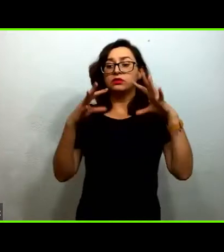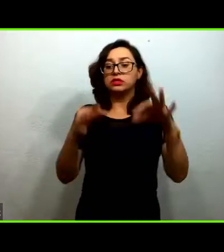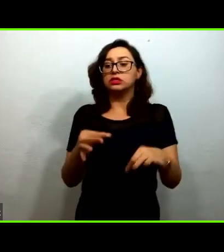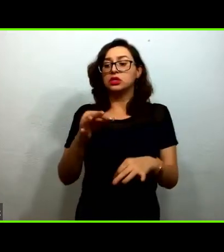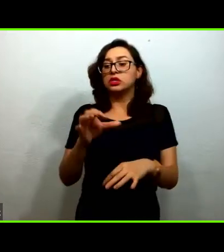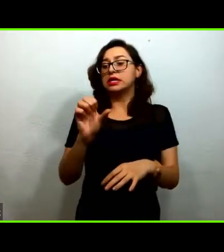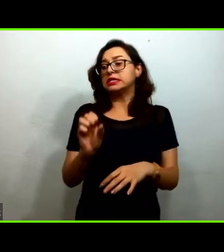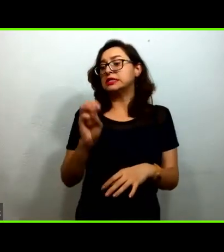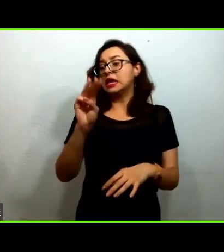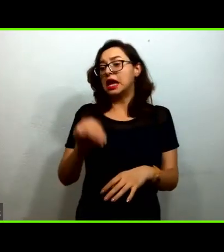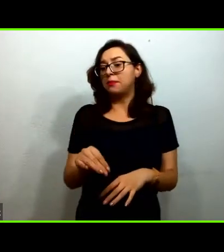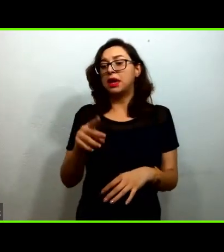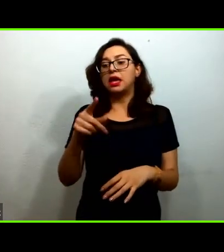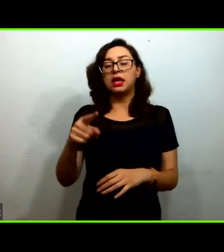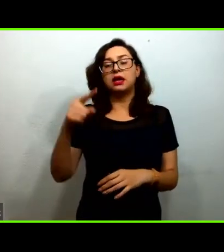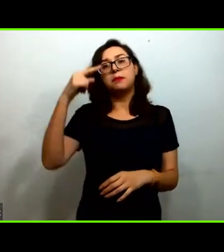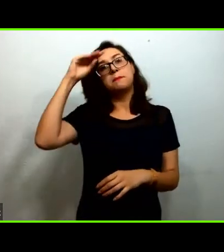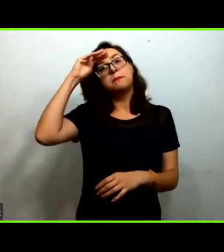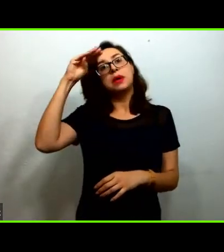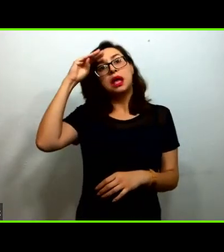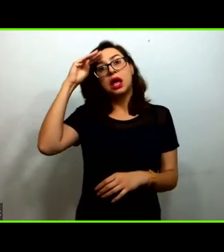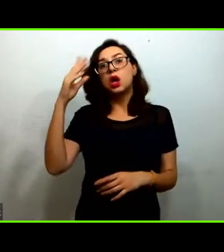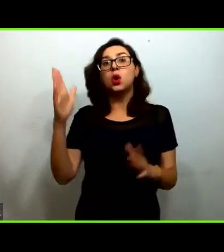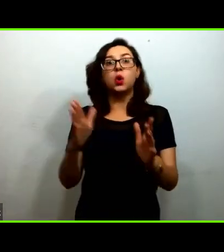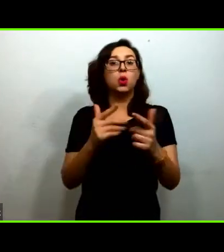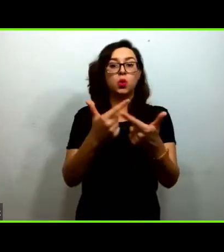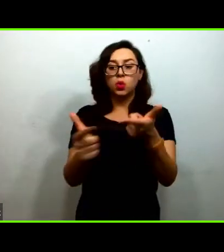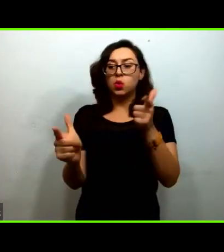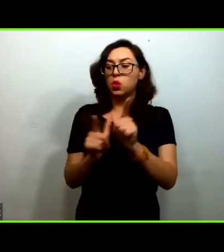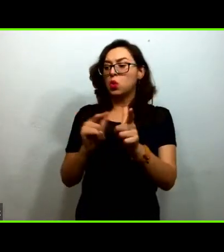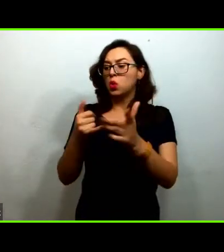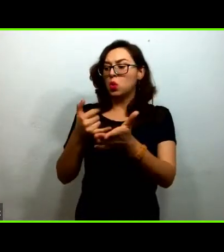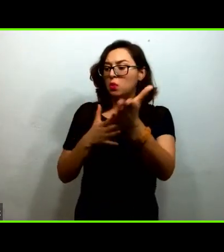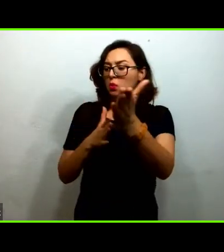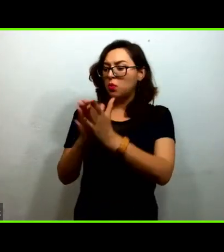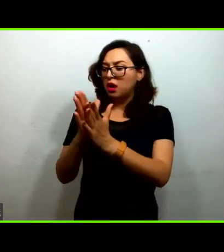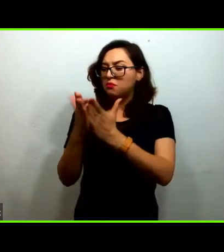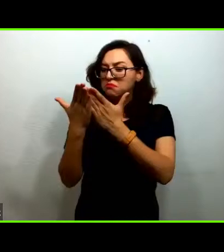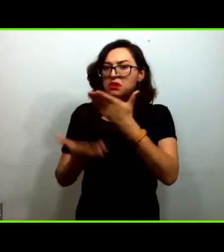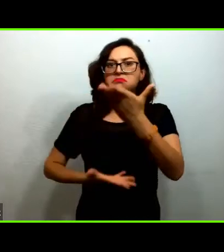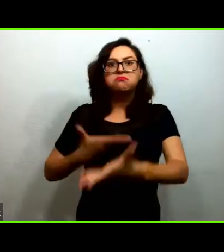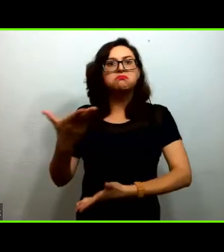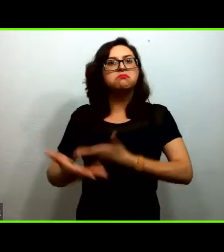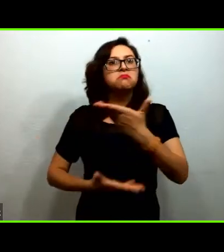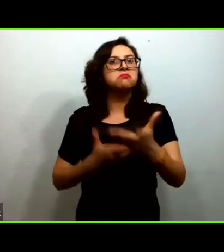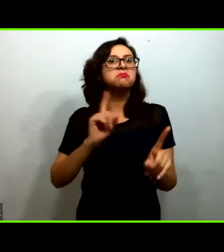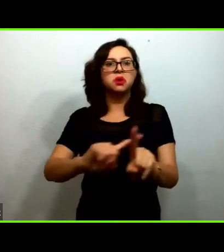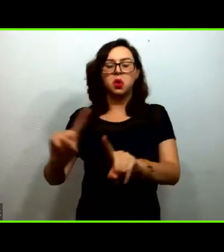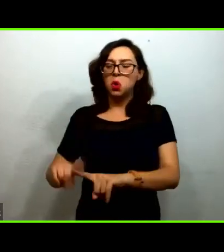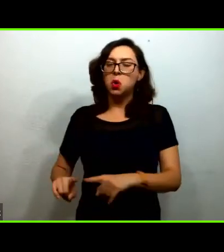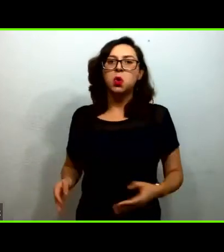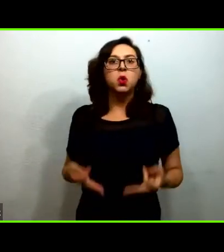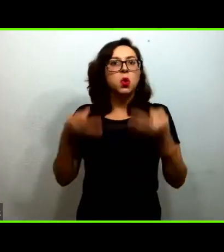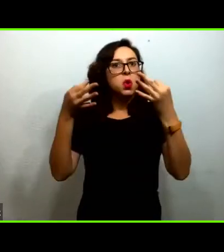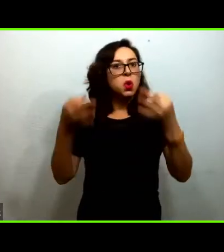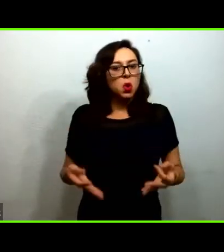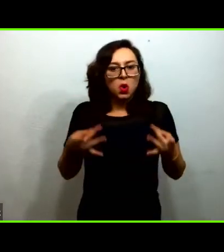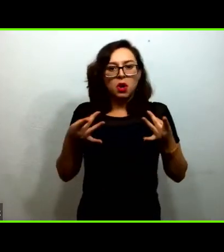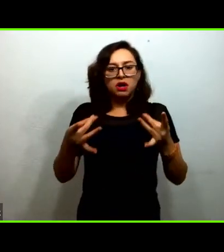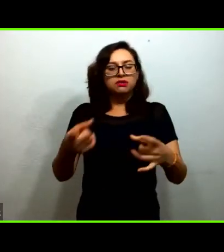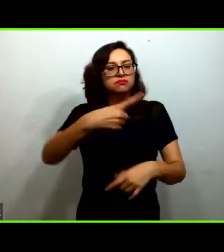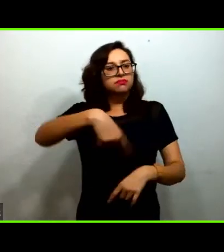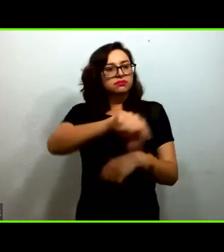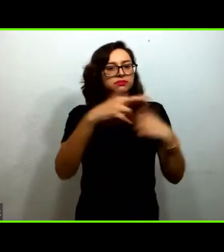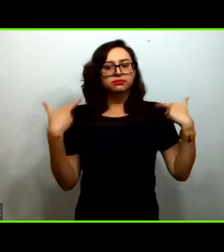dueña de un grupo editorial y que ofrece servicios y de muy alta calidad formación para docentes ya